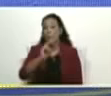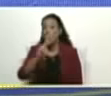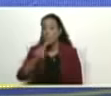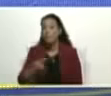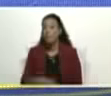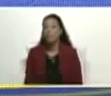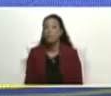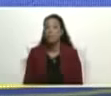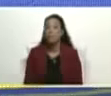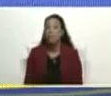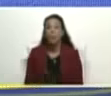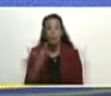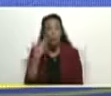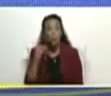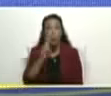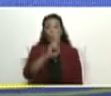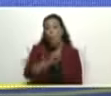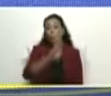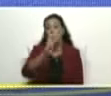la gloriosa